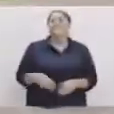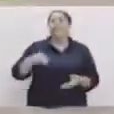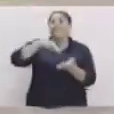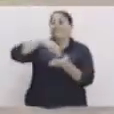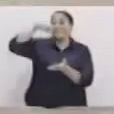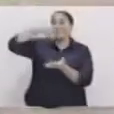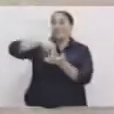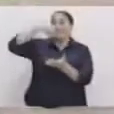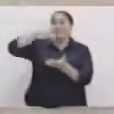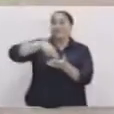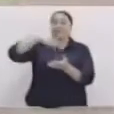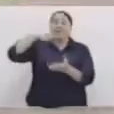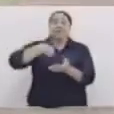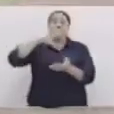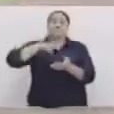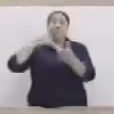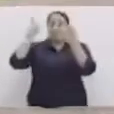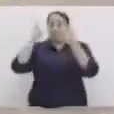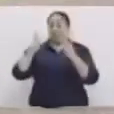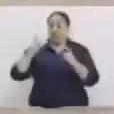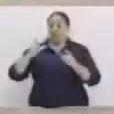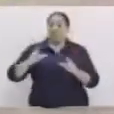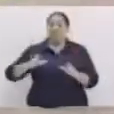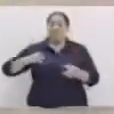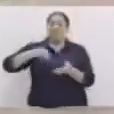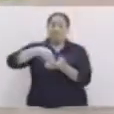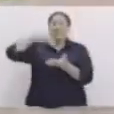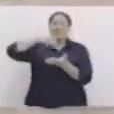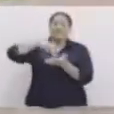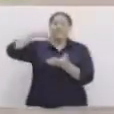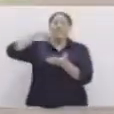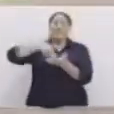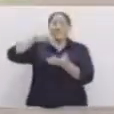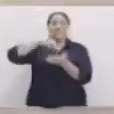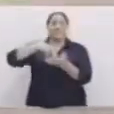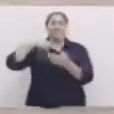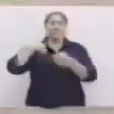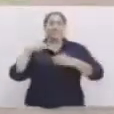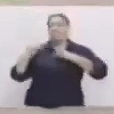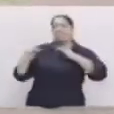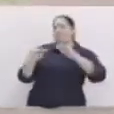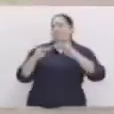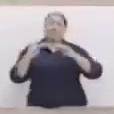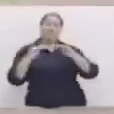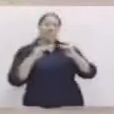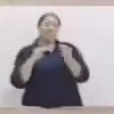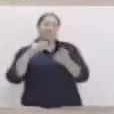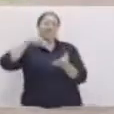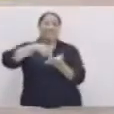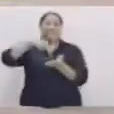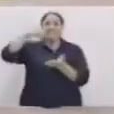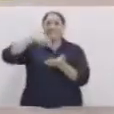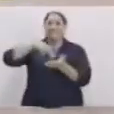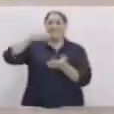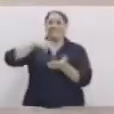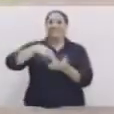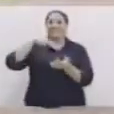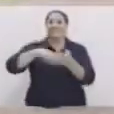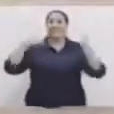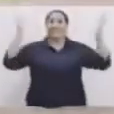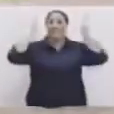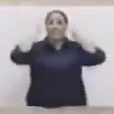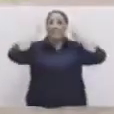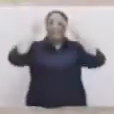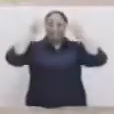Saltando. Yo tengo un cuerpo y lo voy a mover, lo voy a mover, lo voy a mover. Desde la